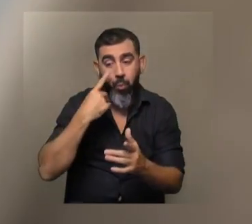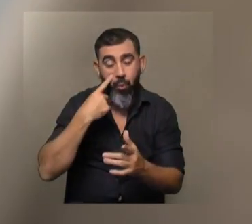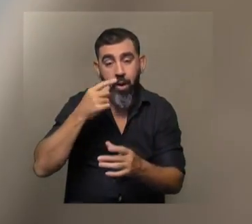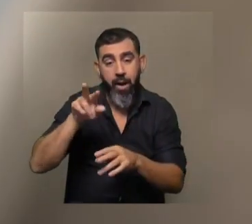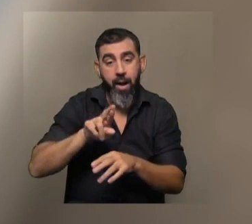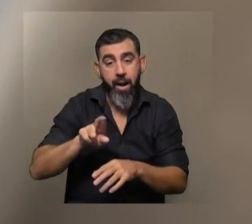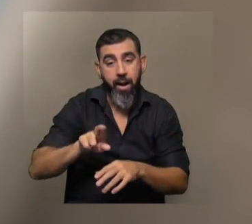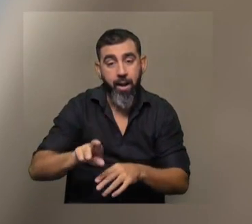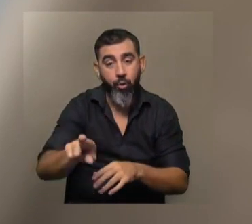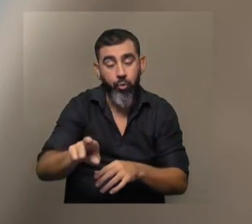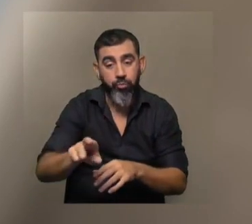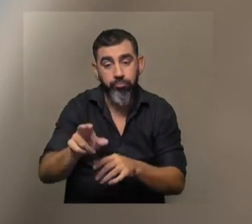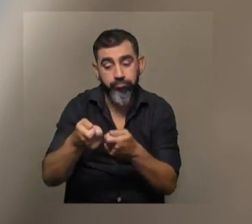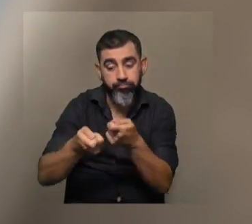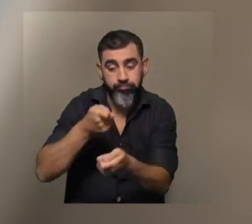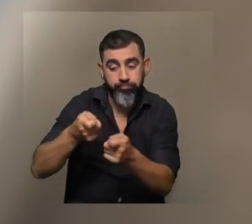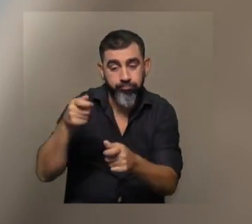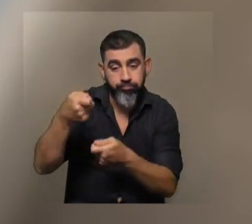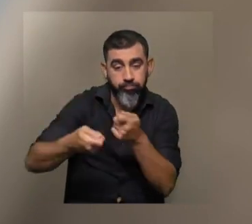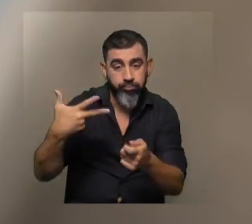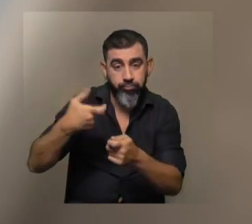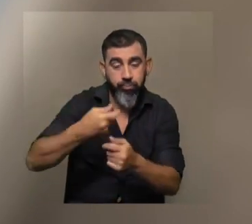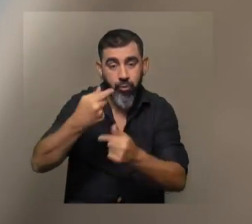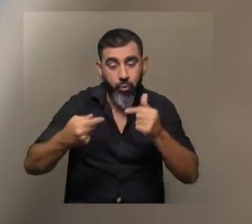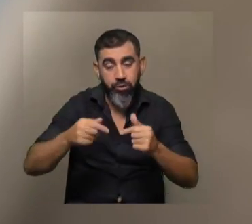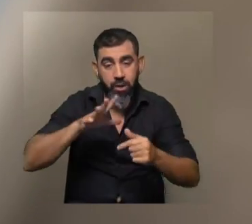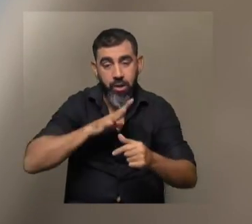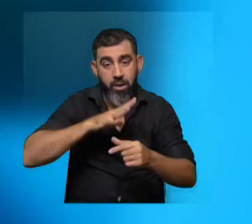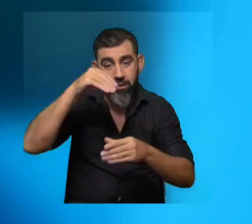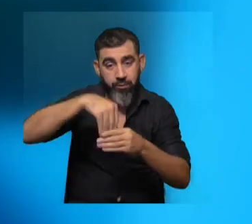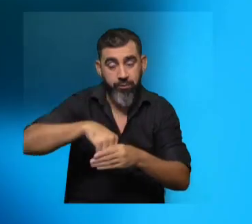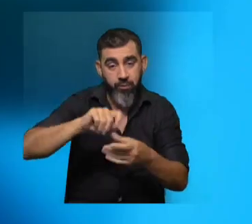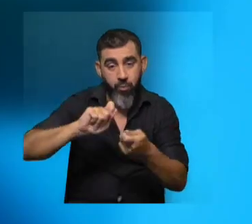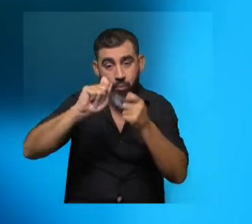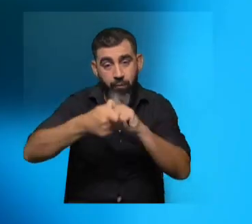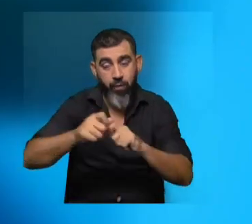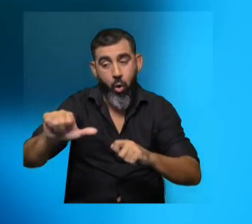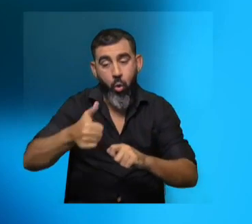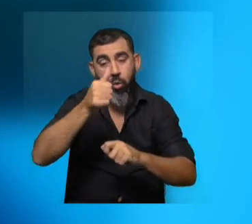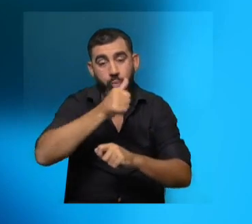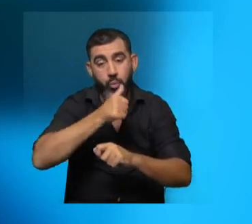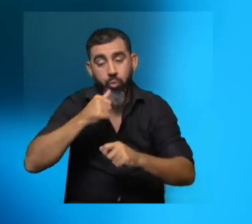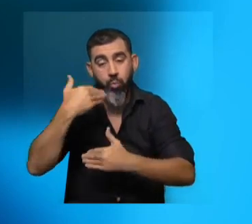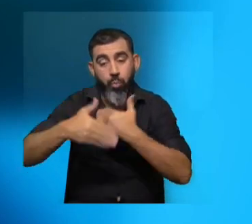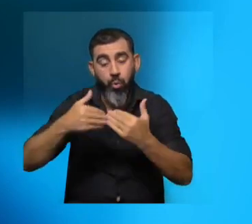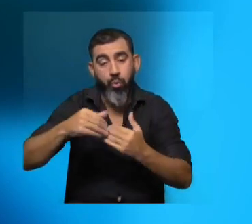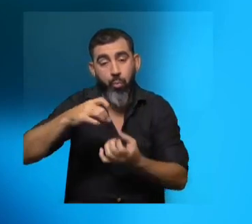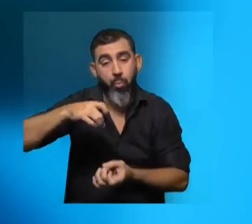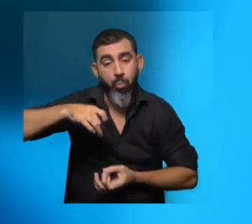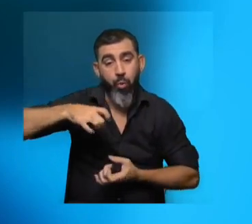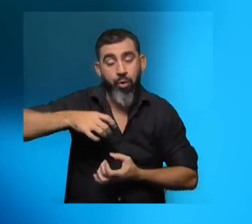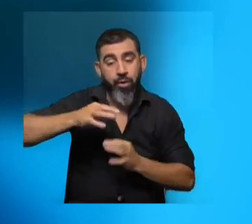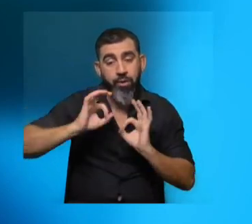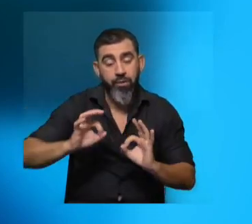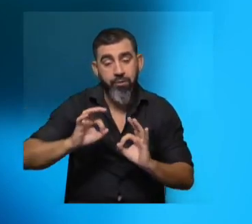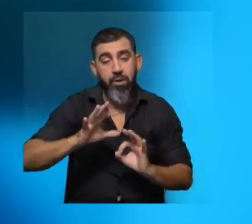administración de nanopartículas lipídicas que contienen estas moléculas modificadas, logró restaurar la producción de proteínas funcionales